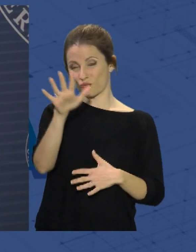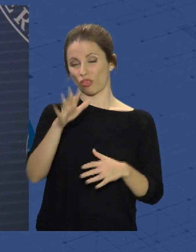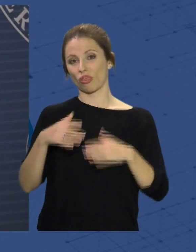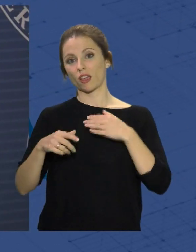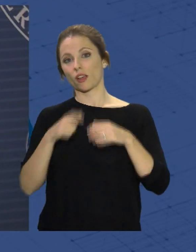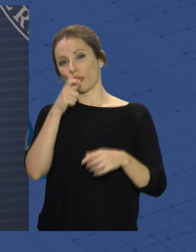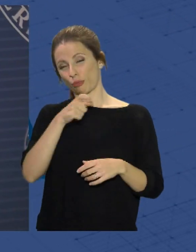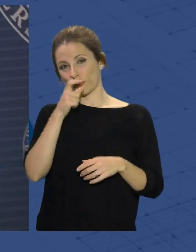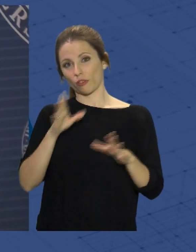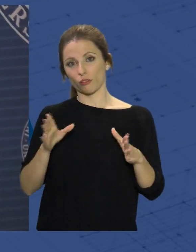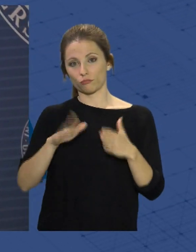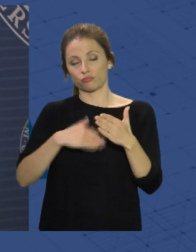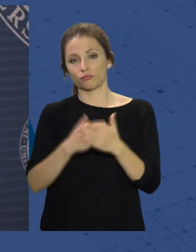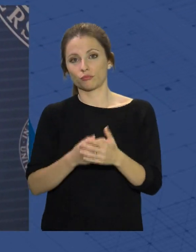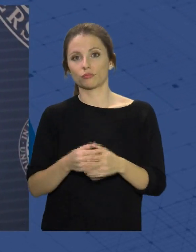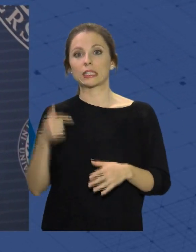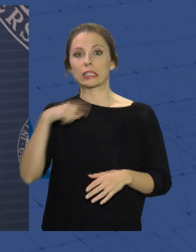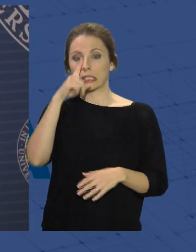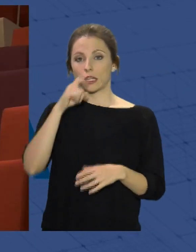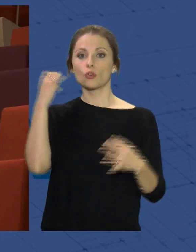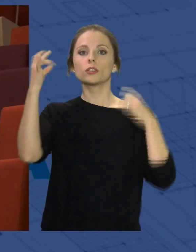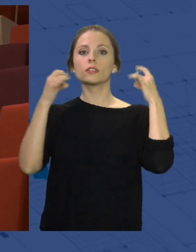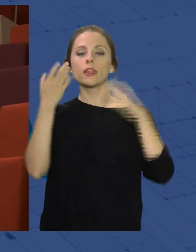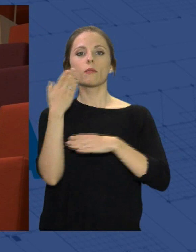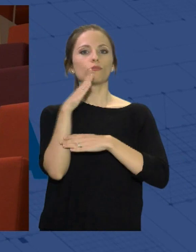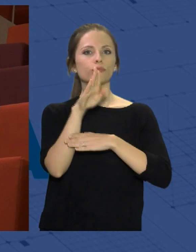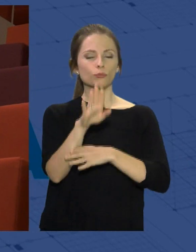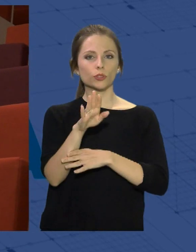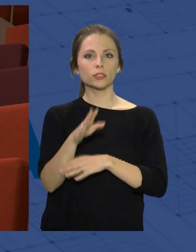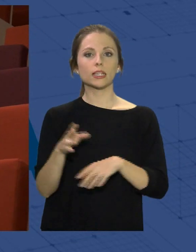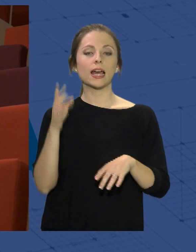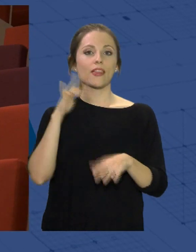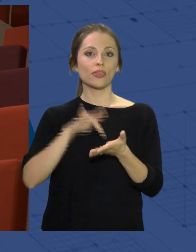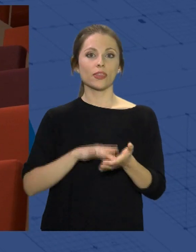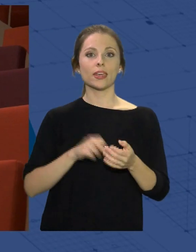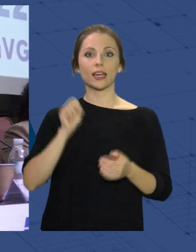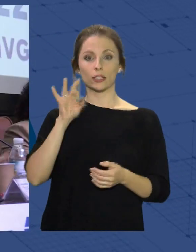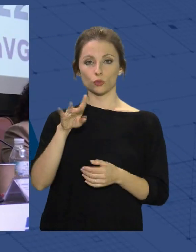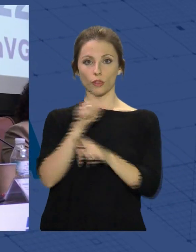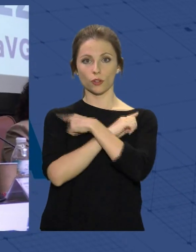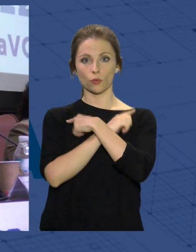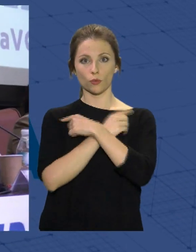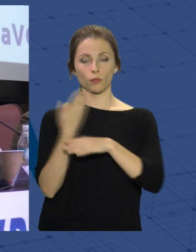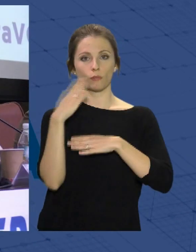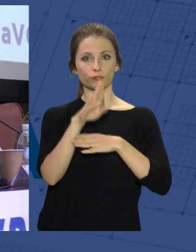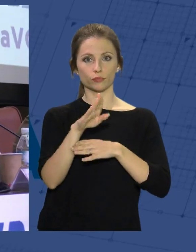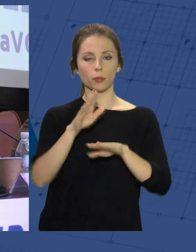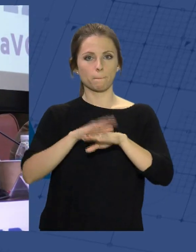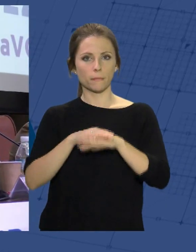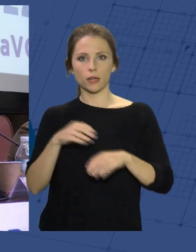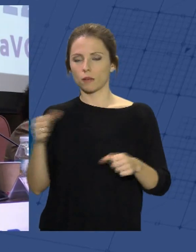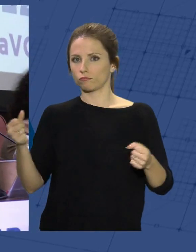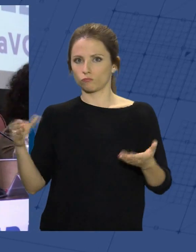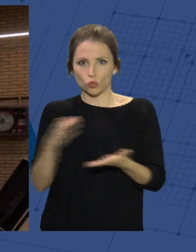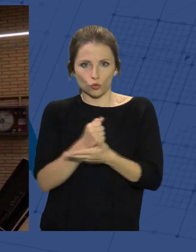Este año hay previstas una gran variedad de actividades que arrancan el 14 de noviembre, dirigidas a toda la población, pero también